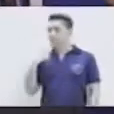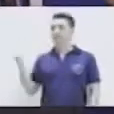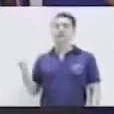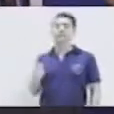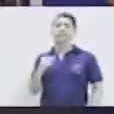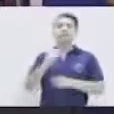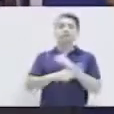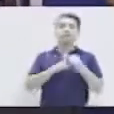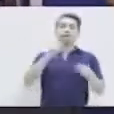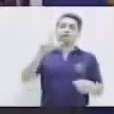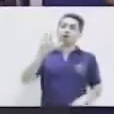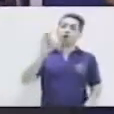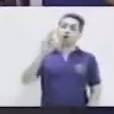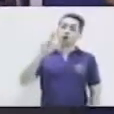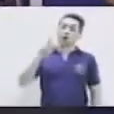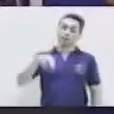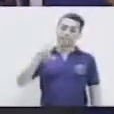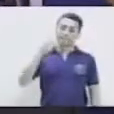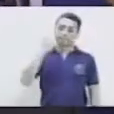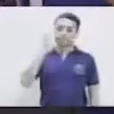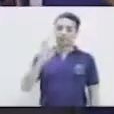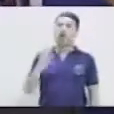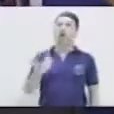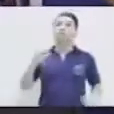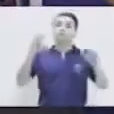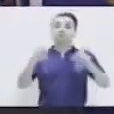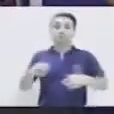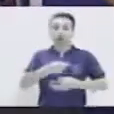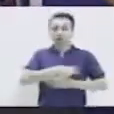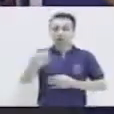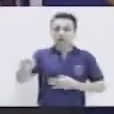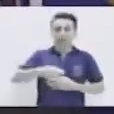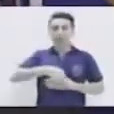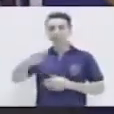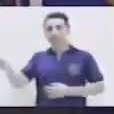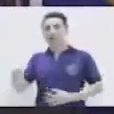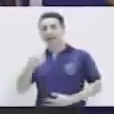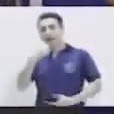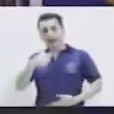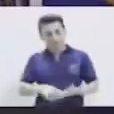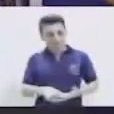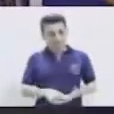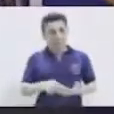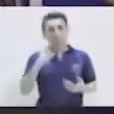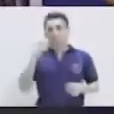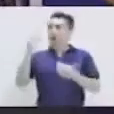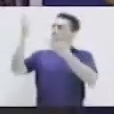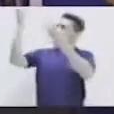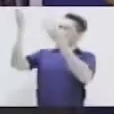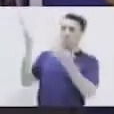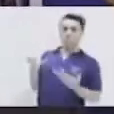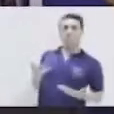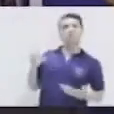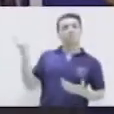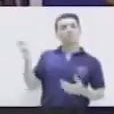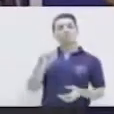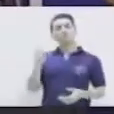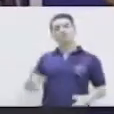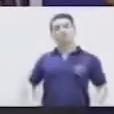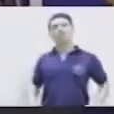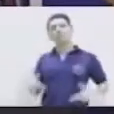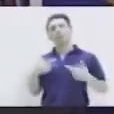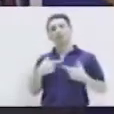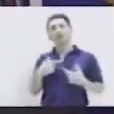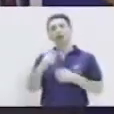cartero. Don Florencio se llama así porque viene de Florencia. ¿Sabes dónde está Florencia?